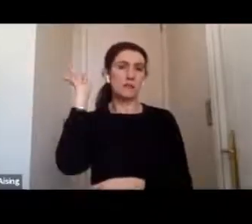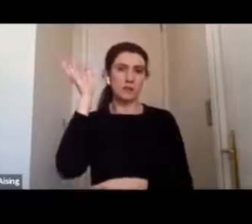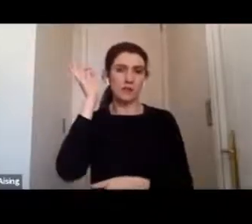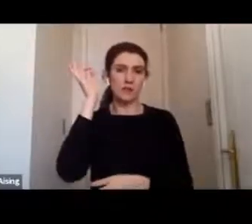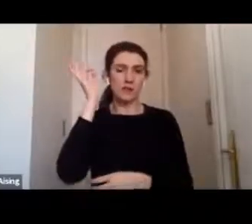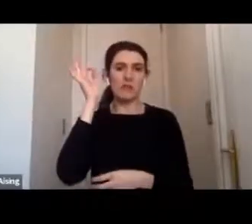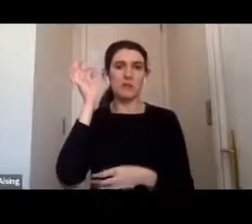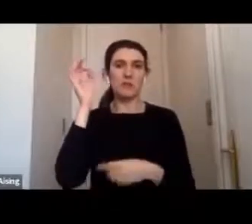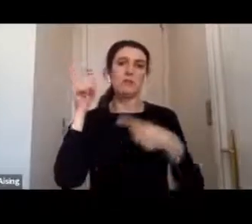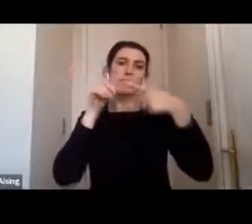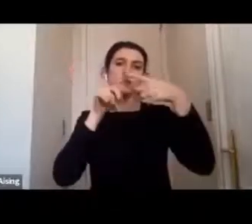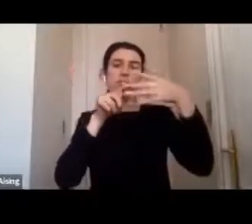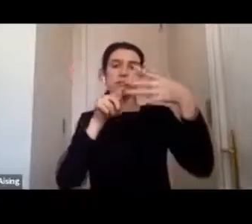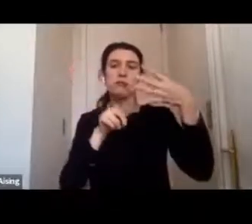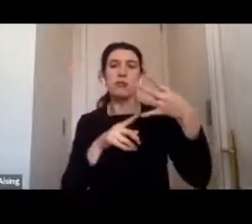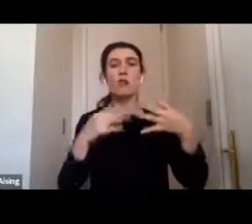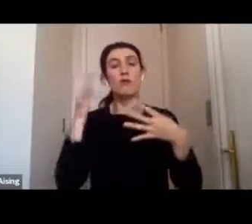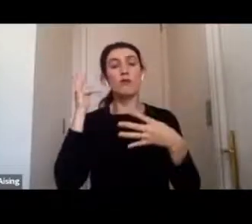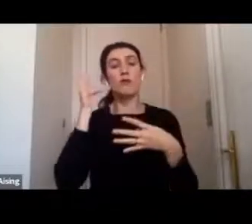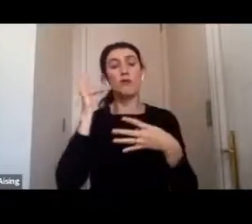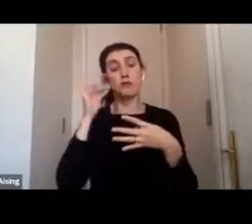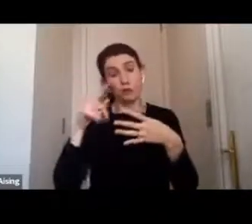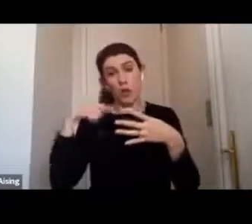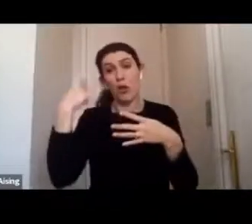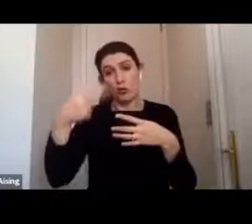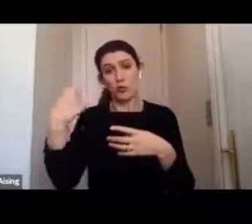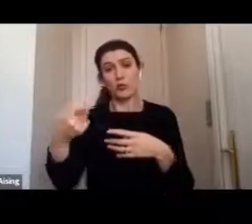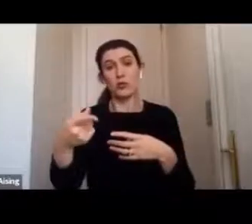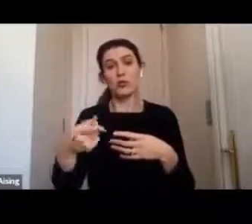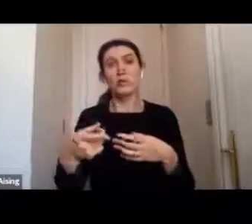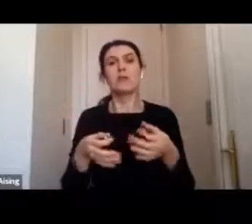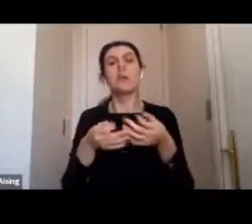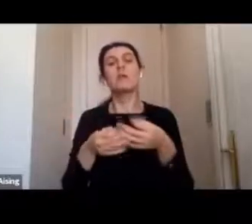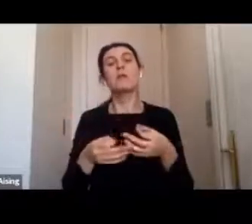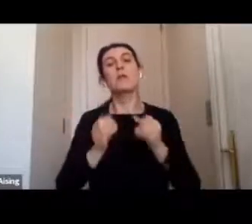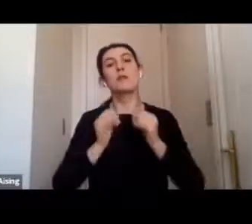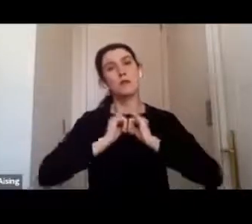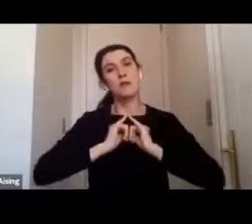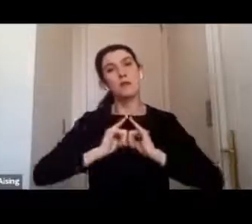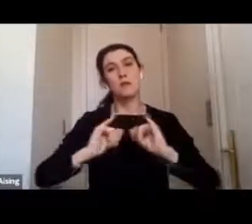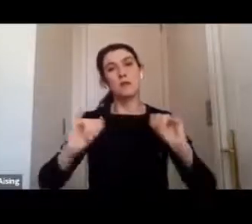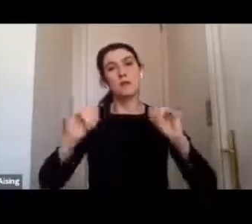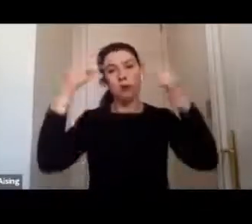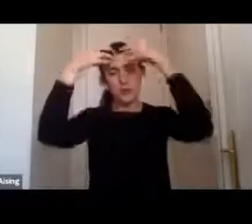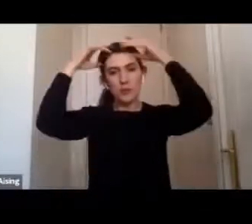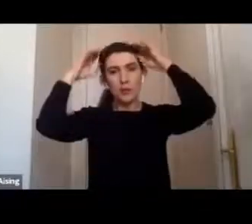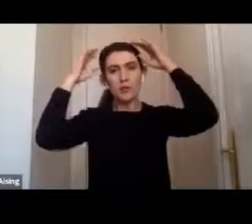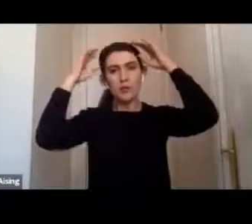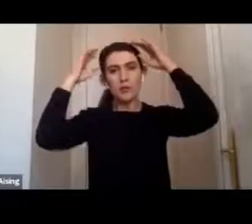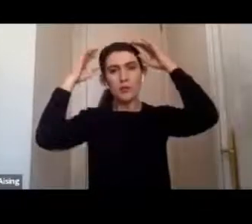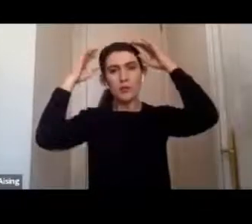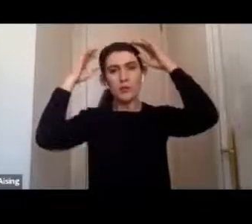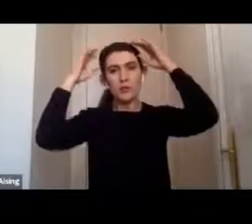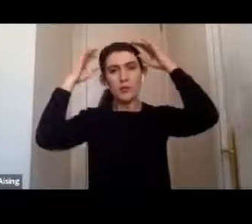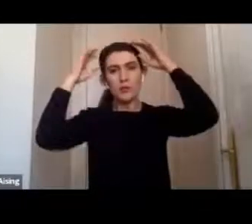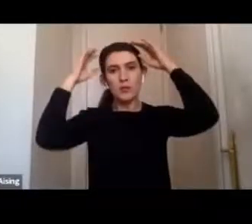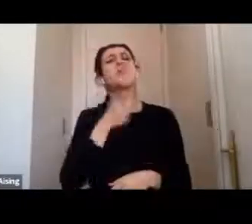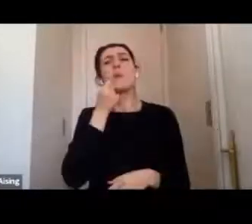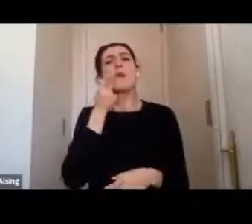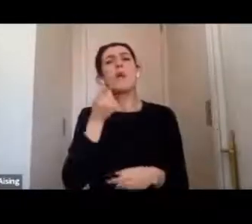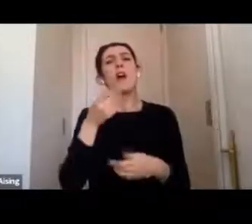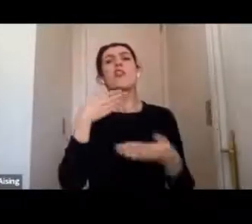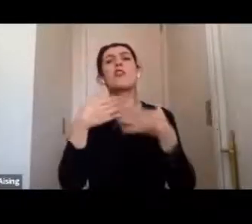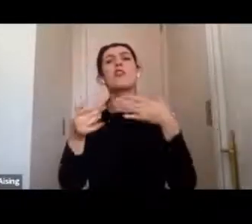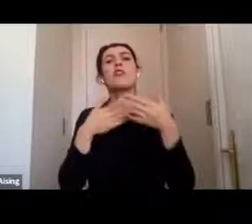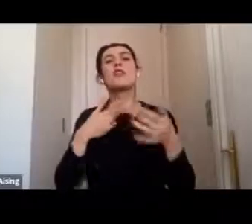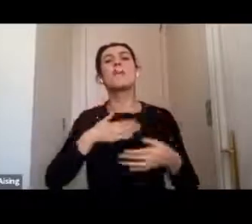webinars que vienen sobre divulgación en neuropsicología. Este se llama ¿Dónde está mi casco? Donde vamos a ver el tema